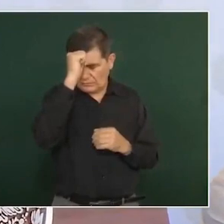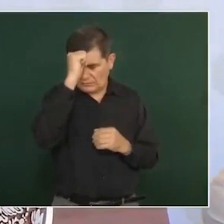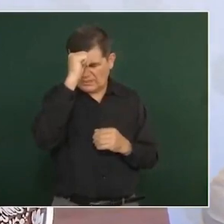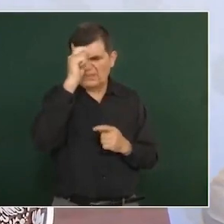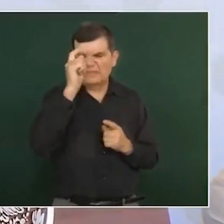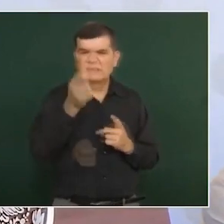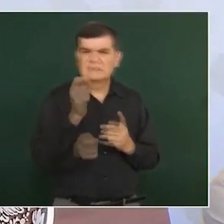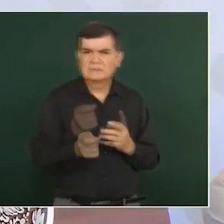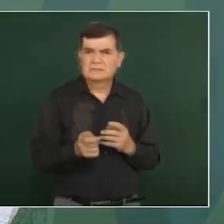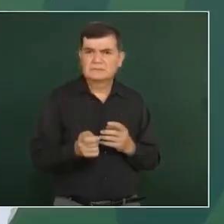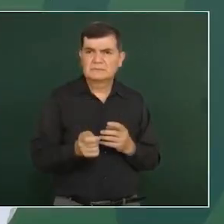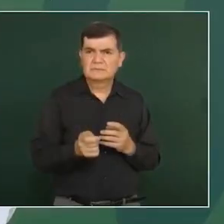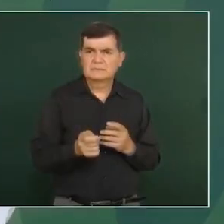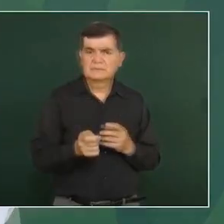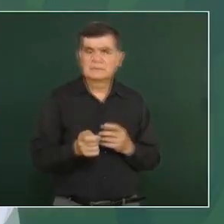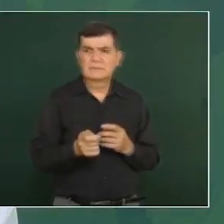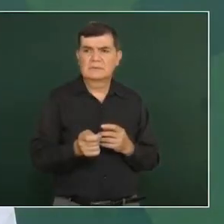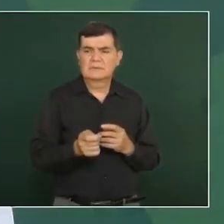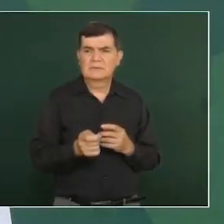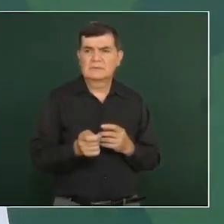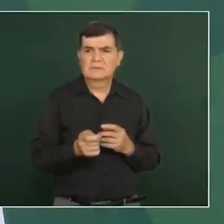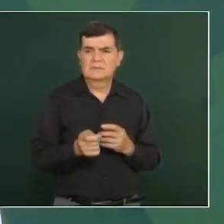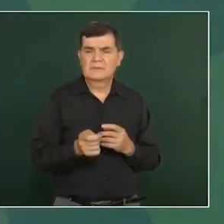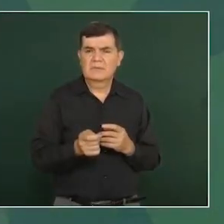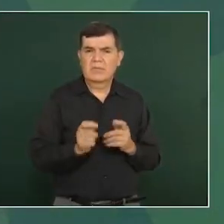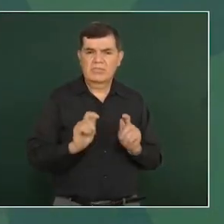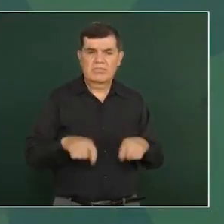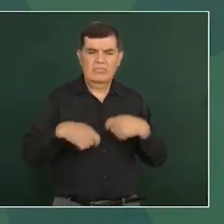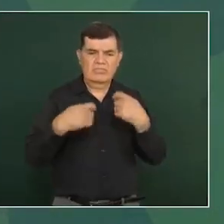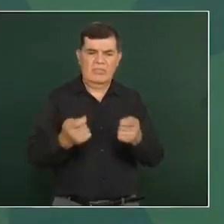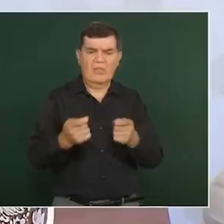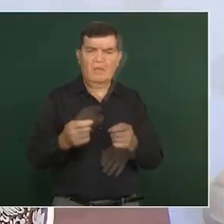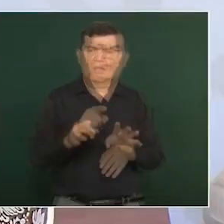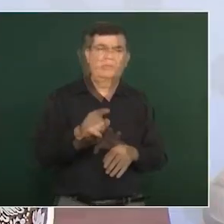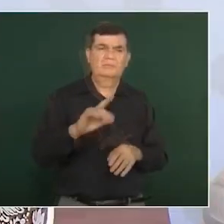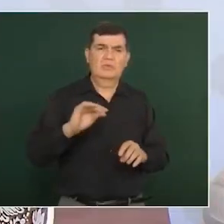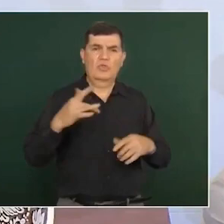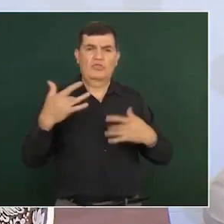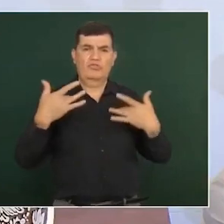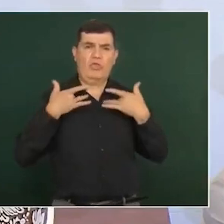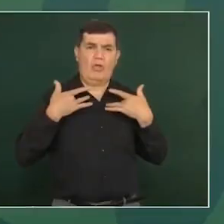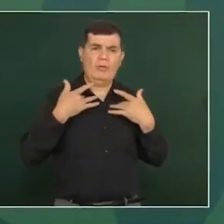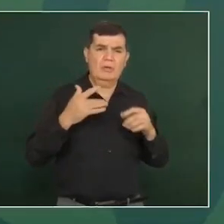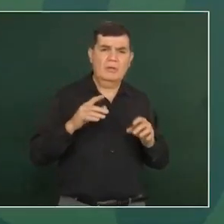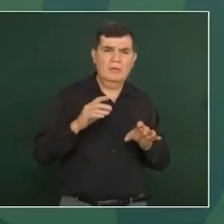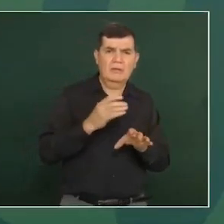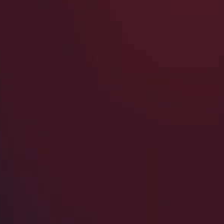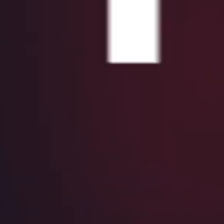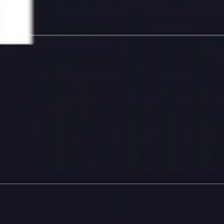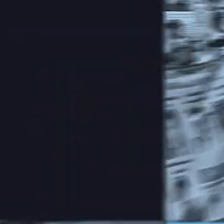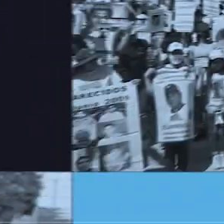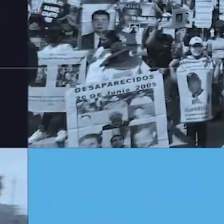signifiquen conceder impunidad, privilegios.